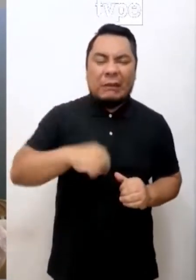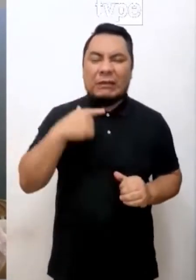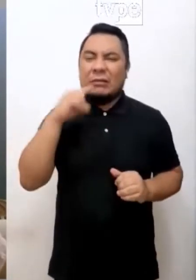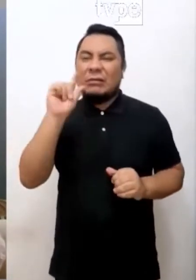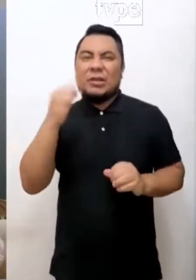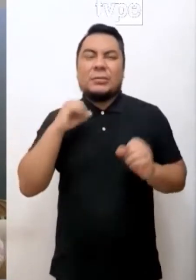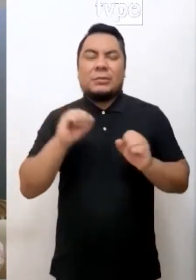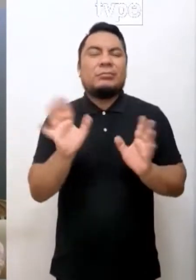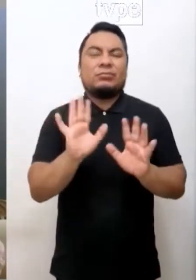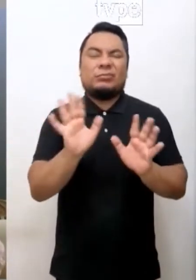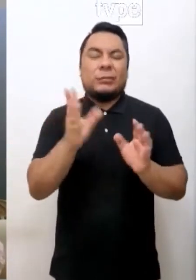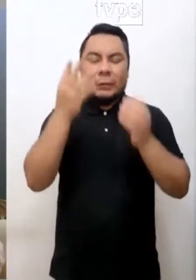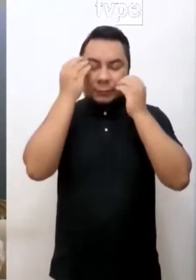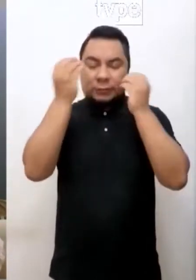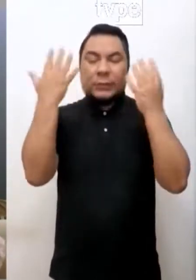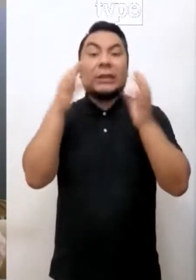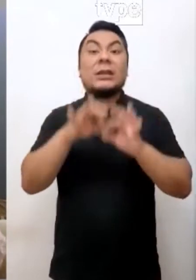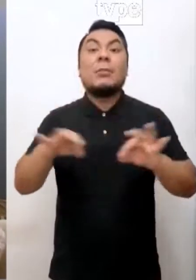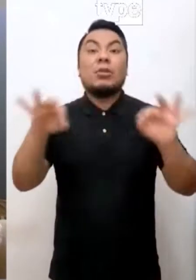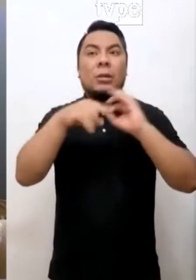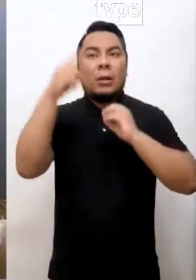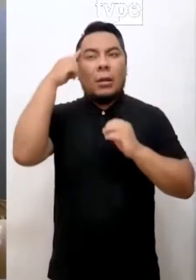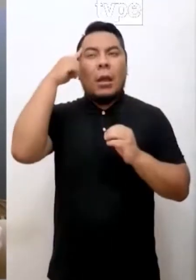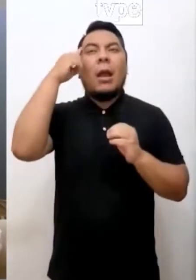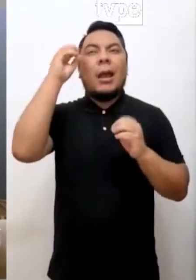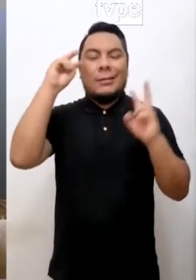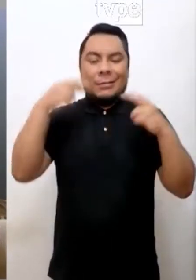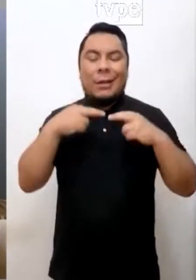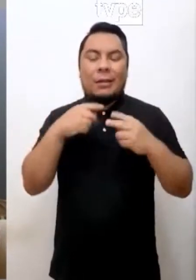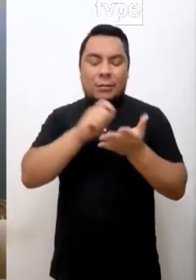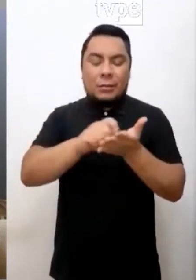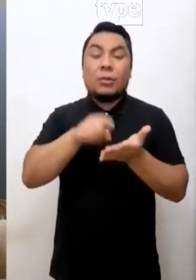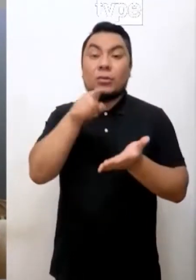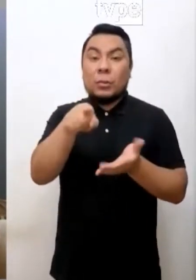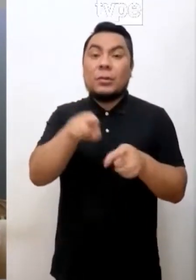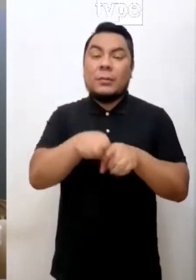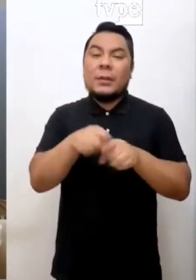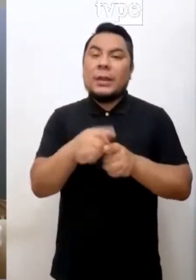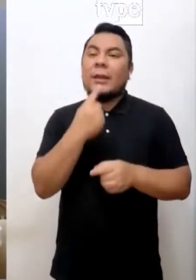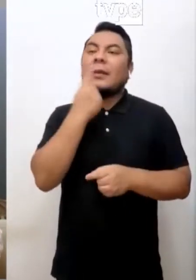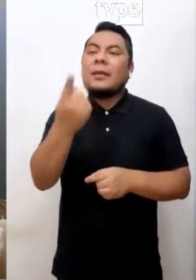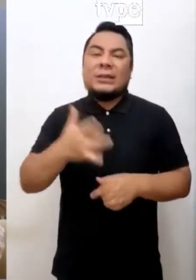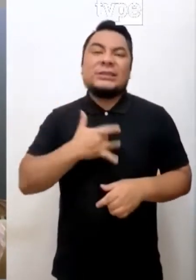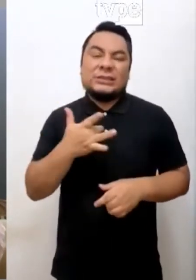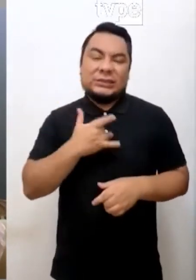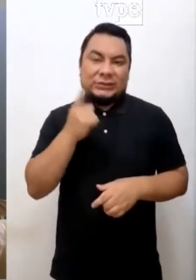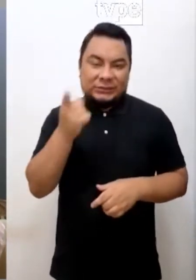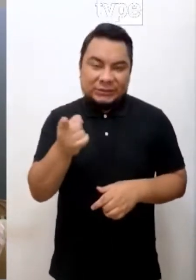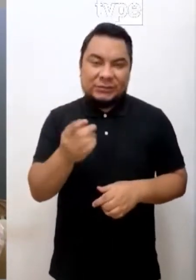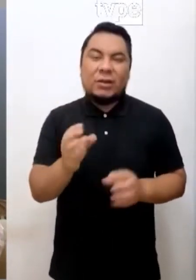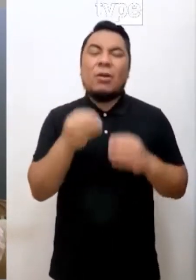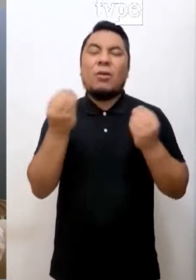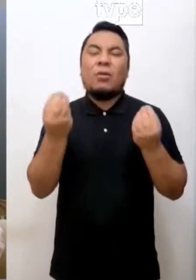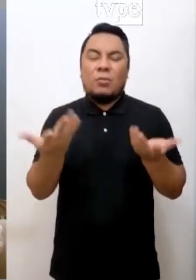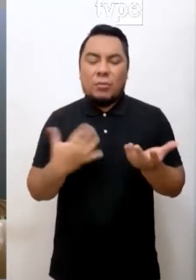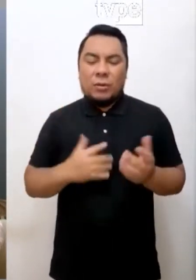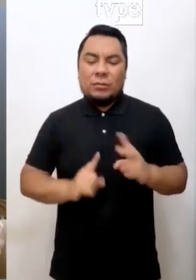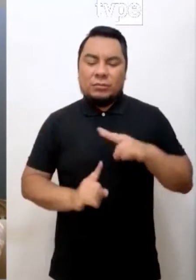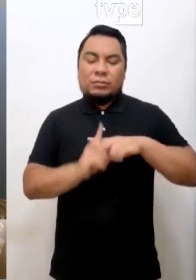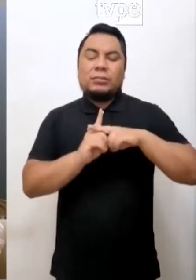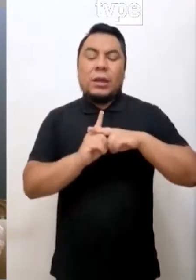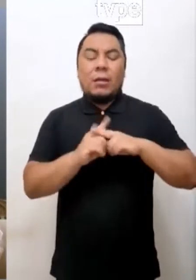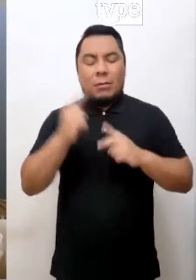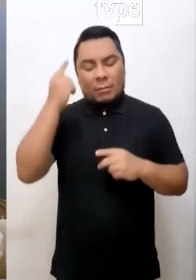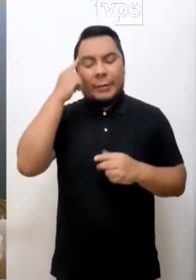no valgo mucho. Entonces, es importante registrar la familia, inclusive, qué siente en ese momento, cómo se